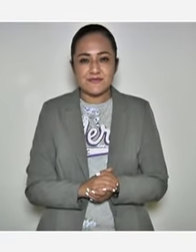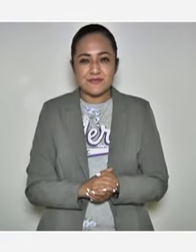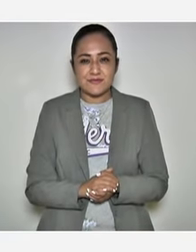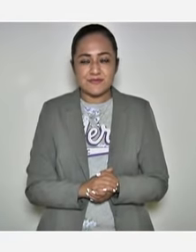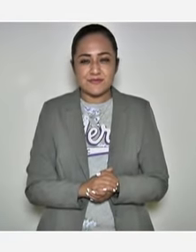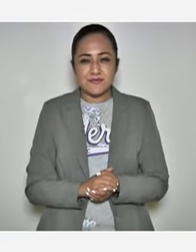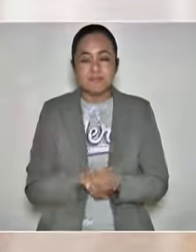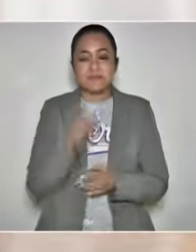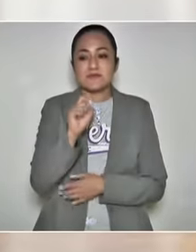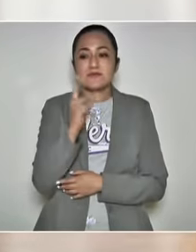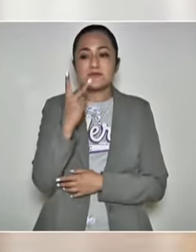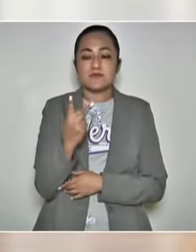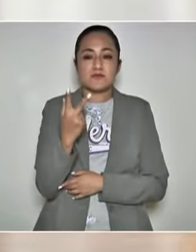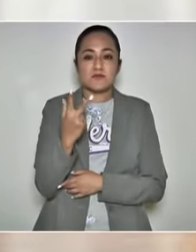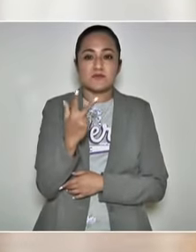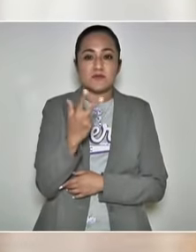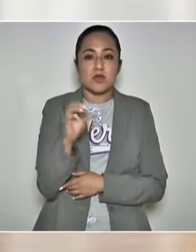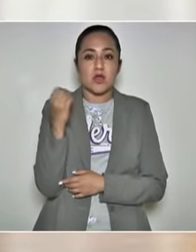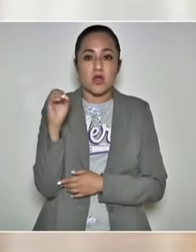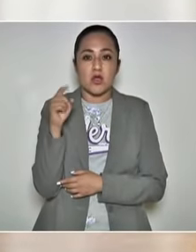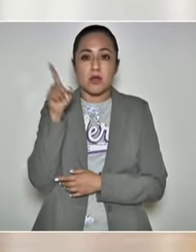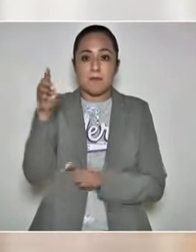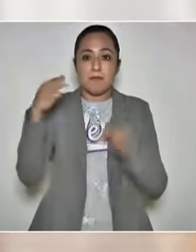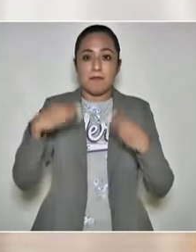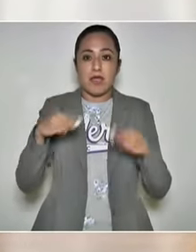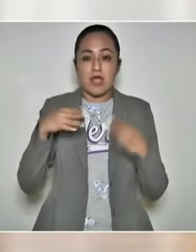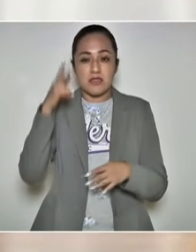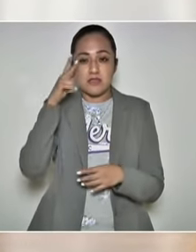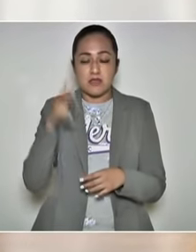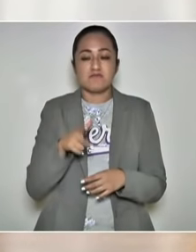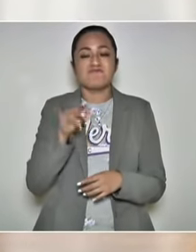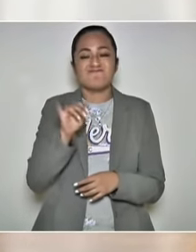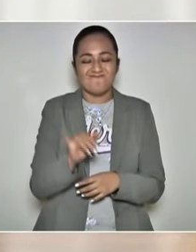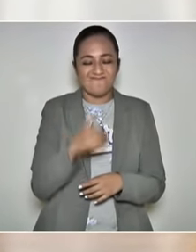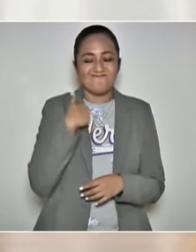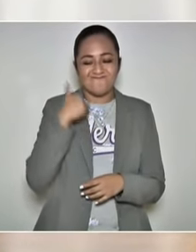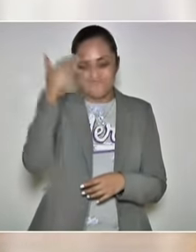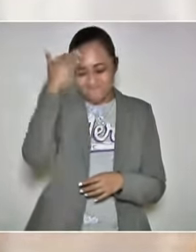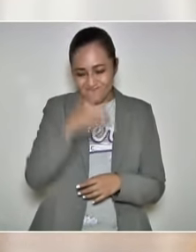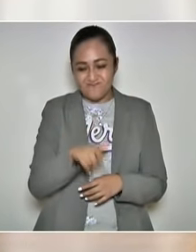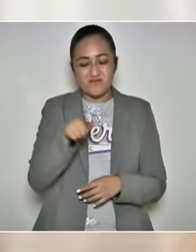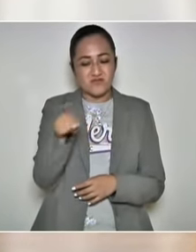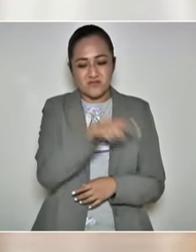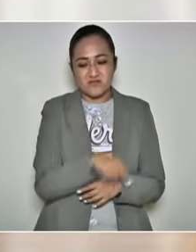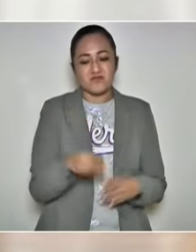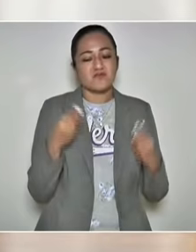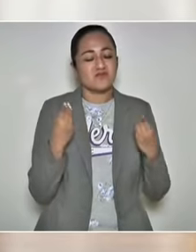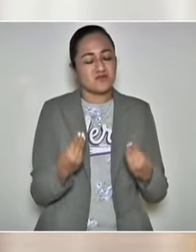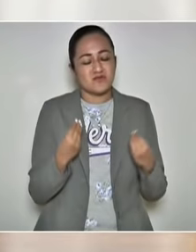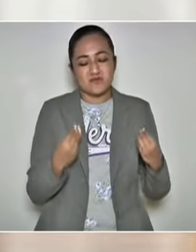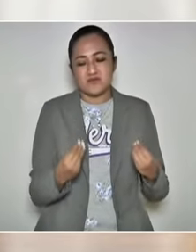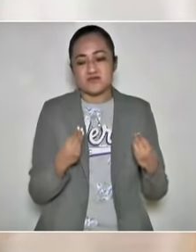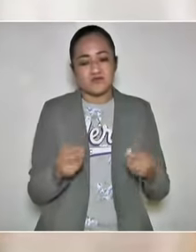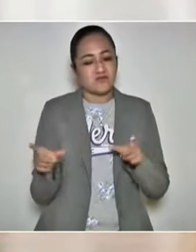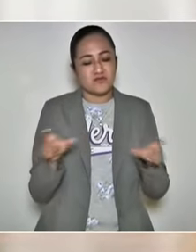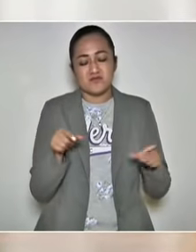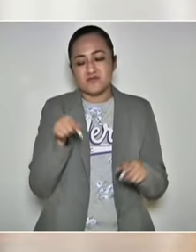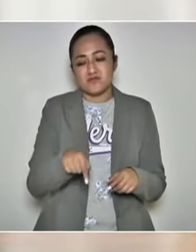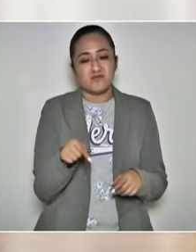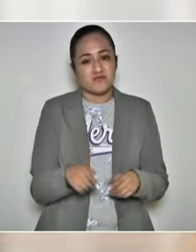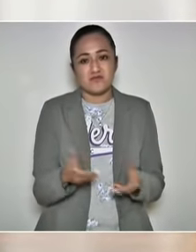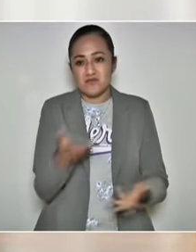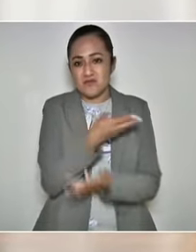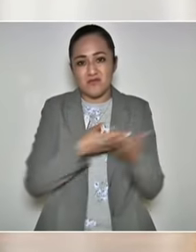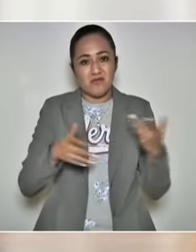La 28 de octubre en el mercado y las declaraciones de simétricos, sí, pues es una lucha entre ellos. Entre ellos.